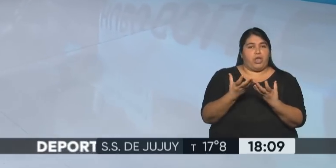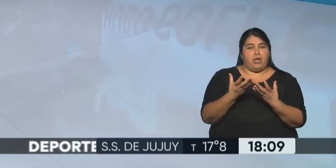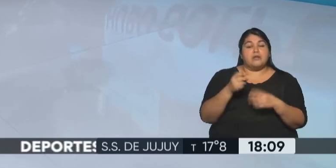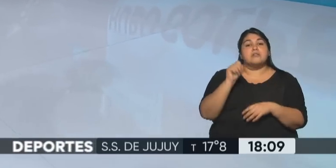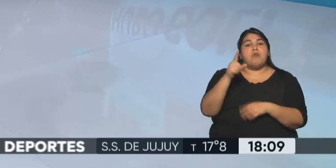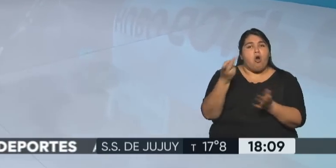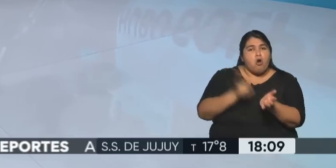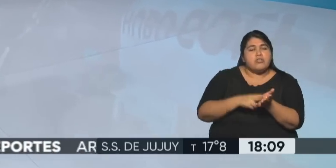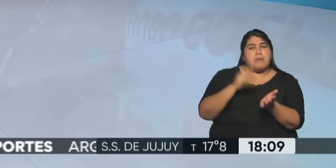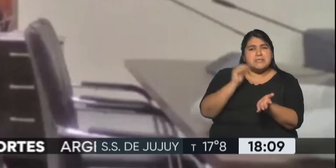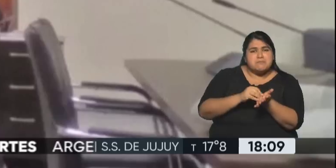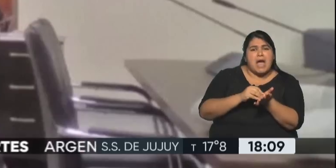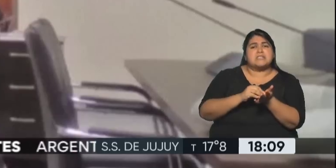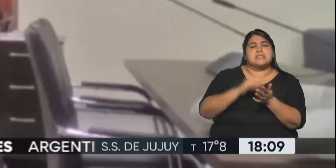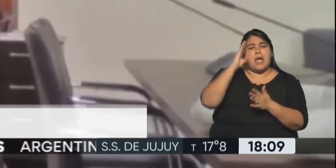un golpe de Estado.